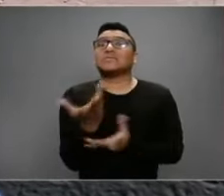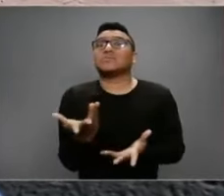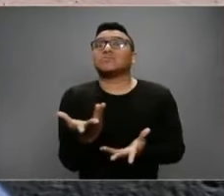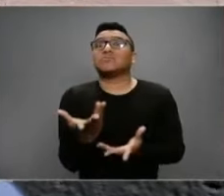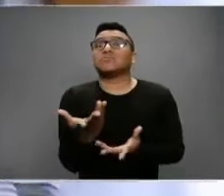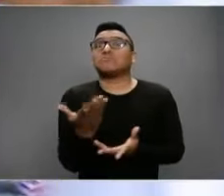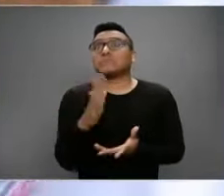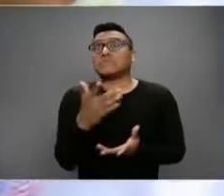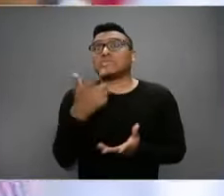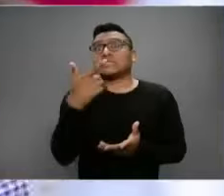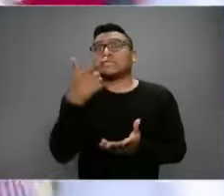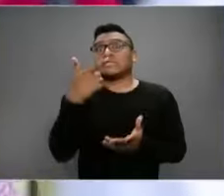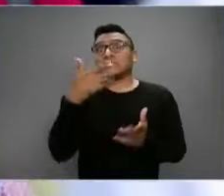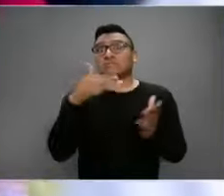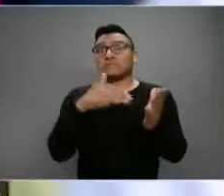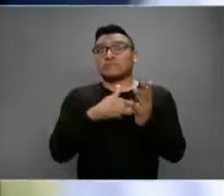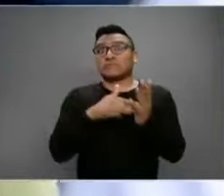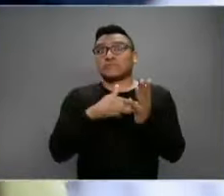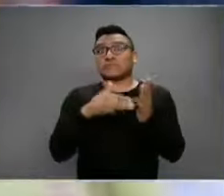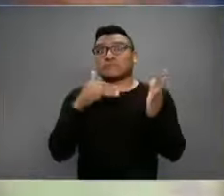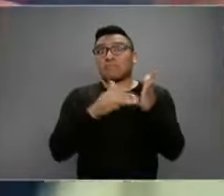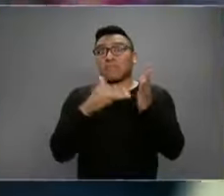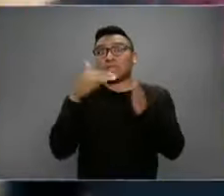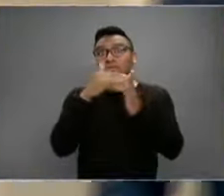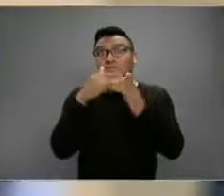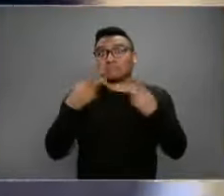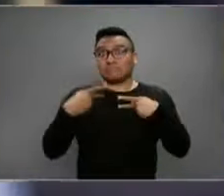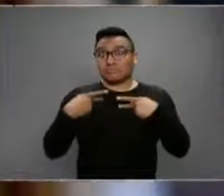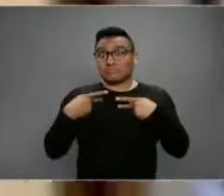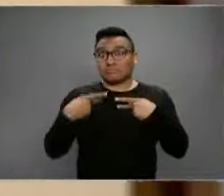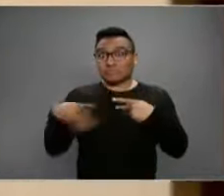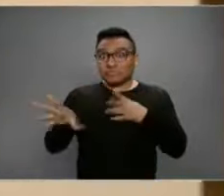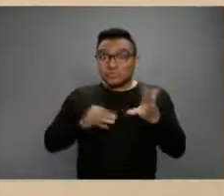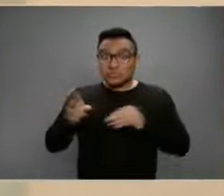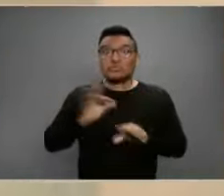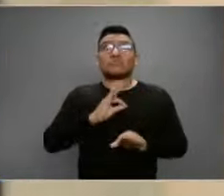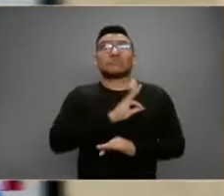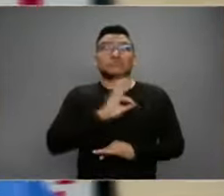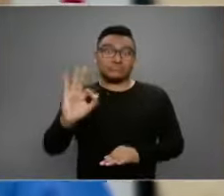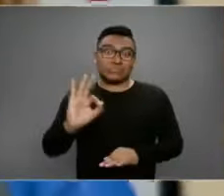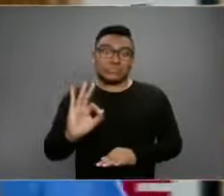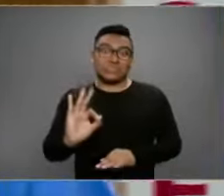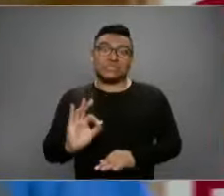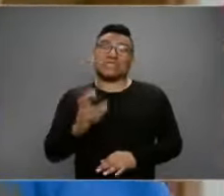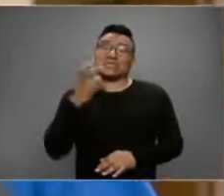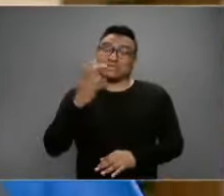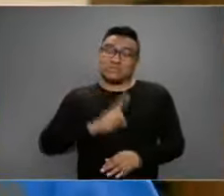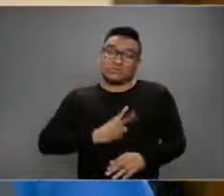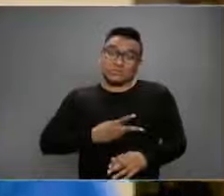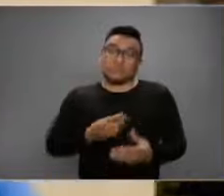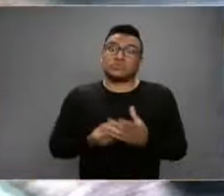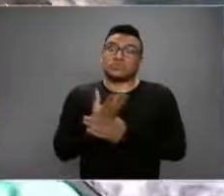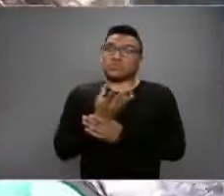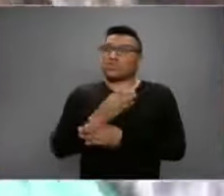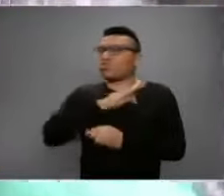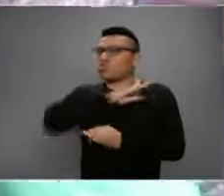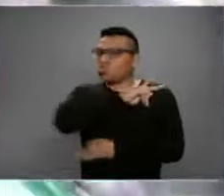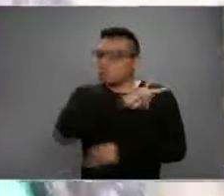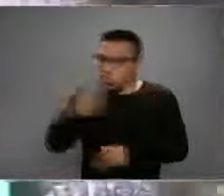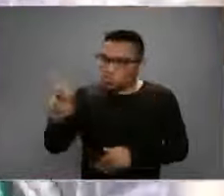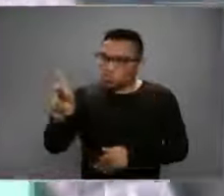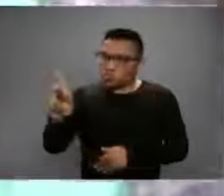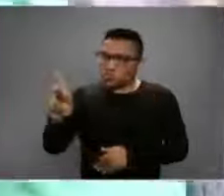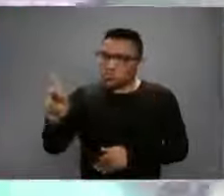7 mil millones de personas susceptibles a enfermar. Dado que es un nuevo virus, todos somos susceptibles a enfermar. Ahora,